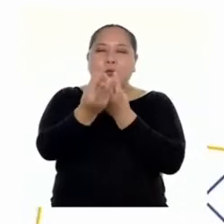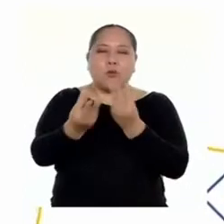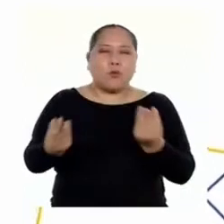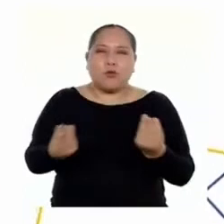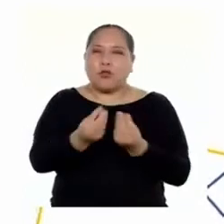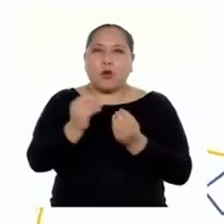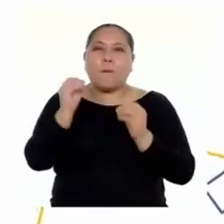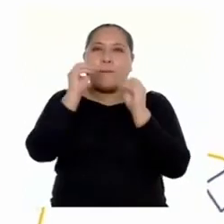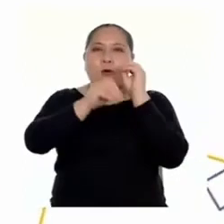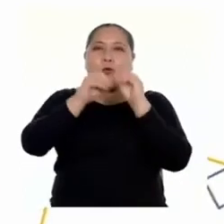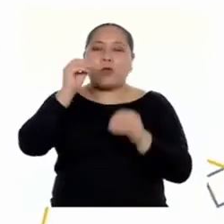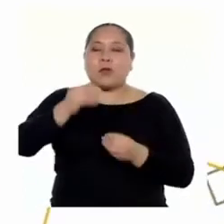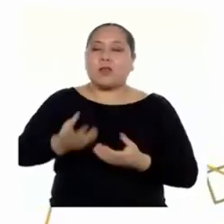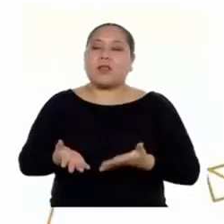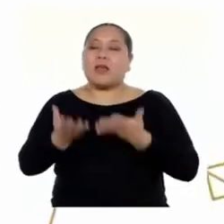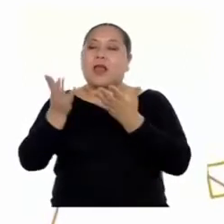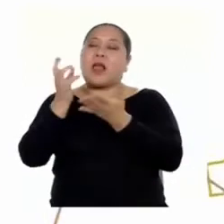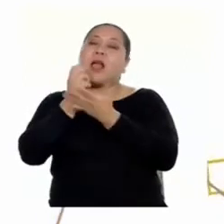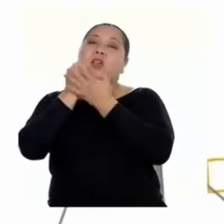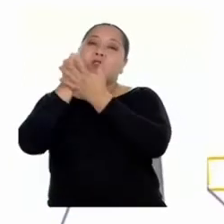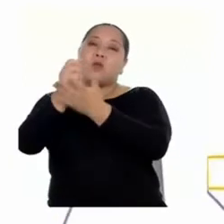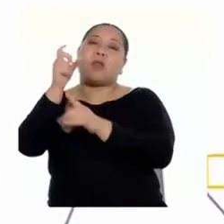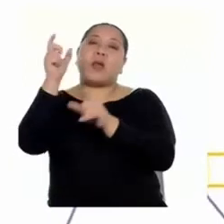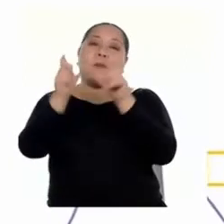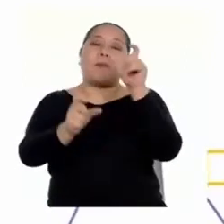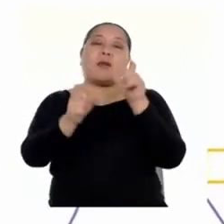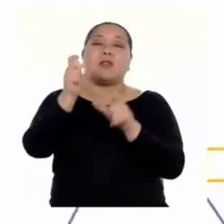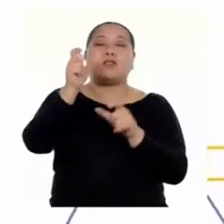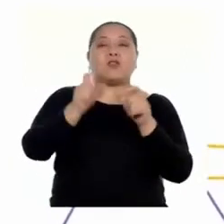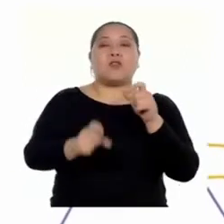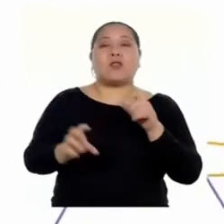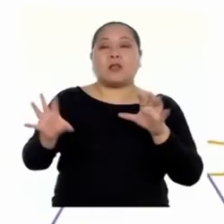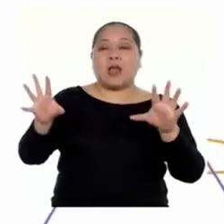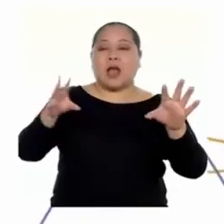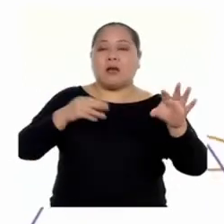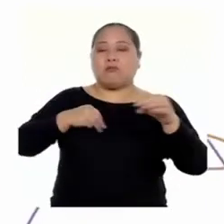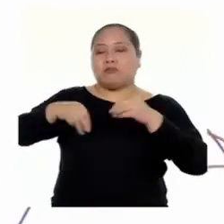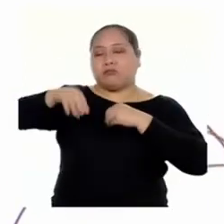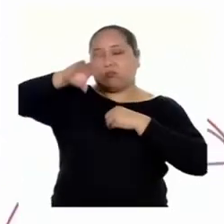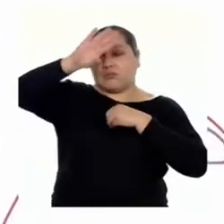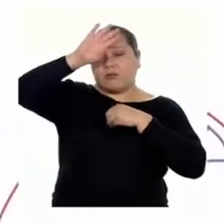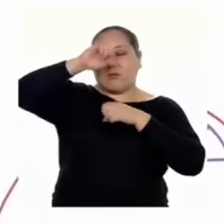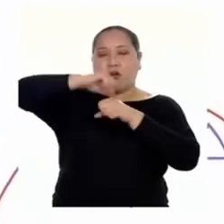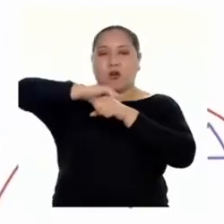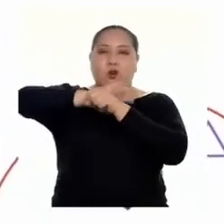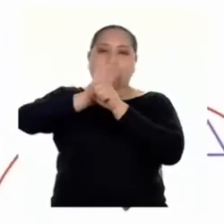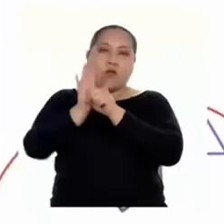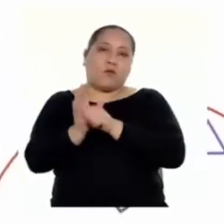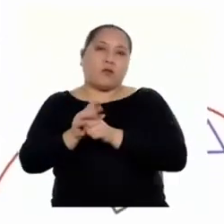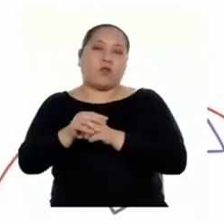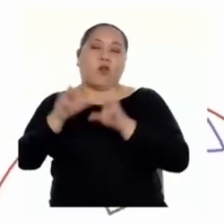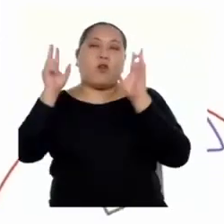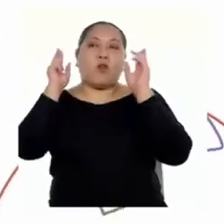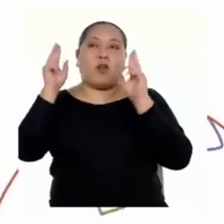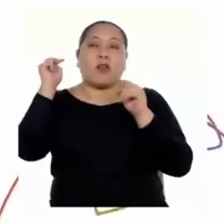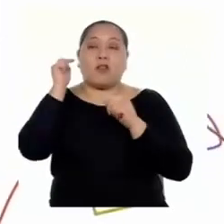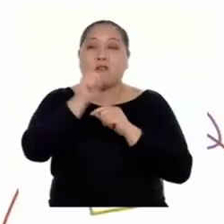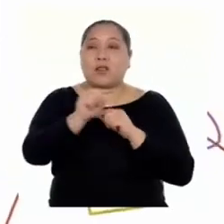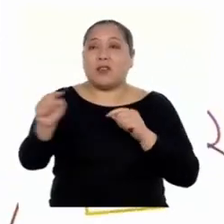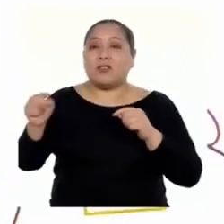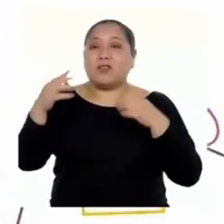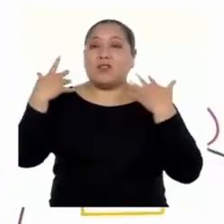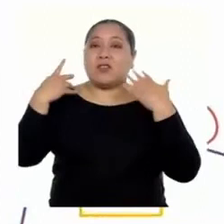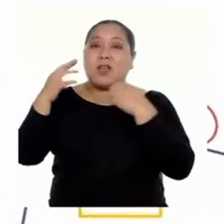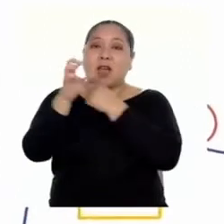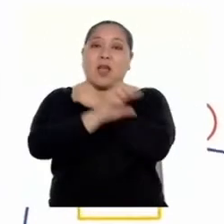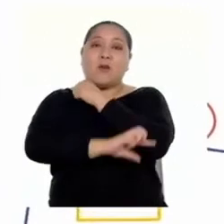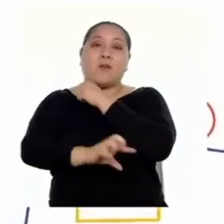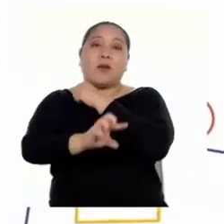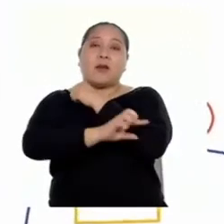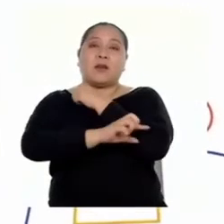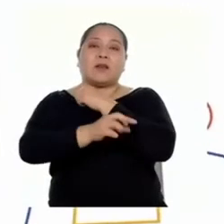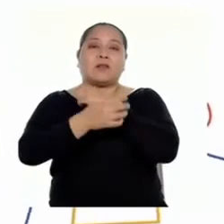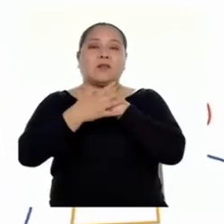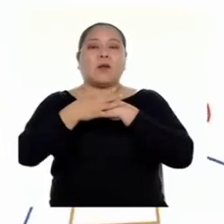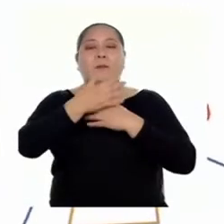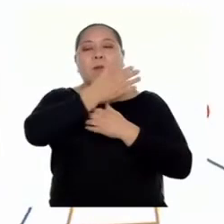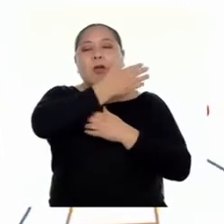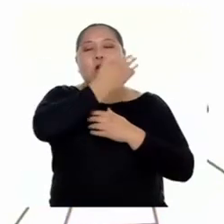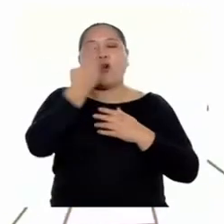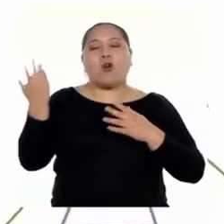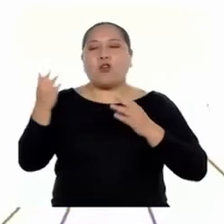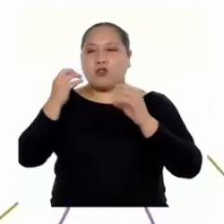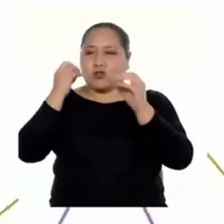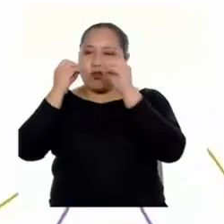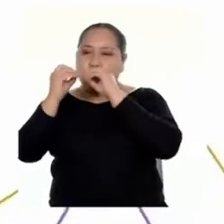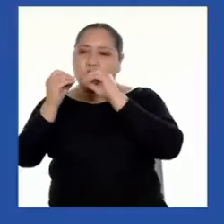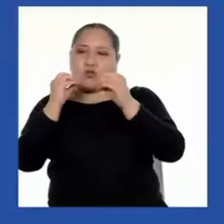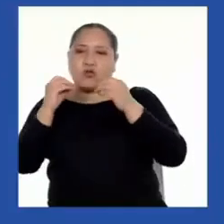brindarles tratamiento a los y las pacientes con COVID-19. Esperemos que con esto el país pueda tener una mejor